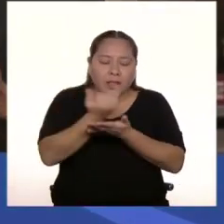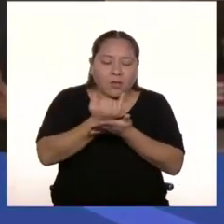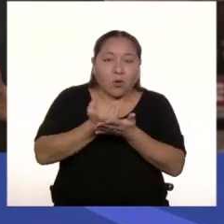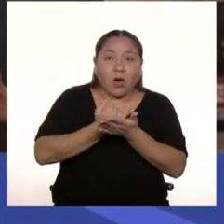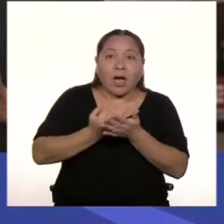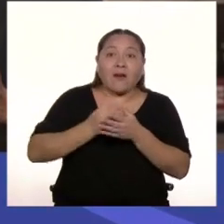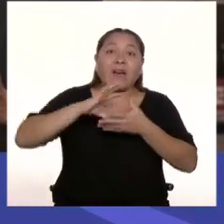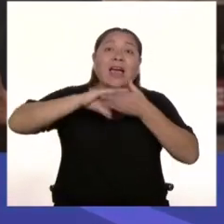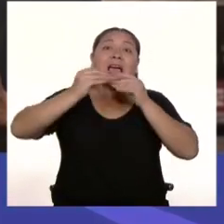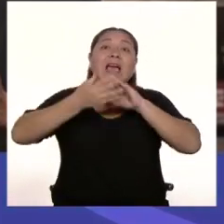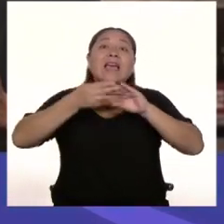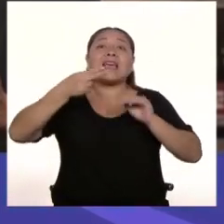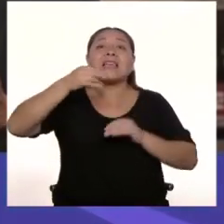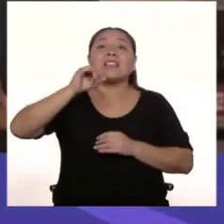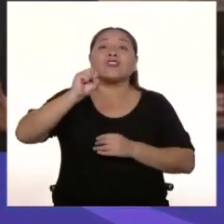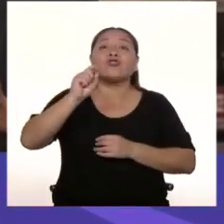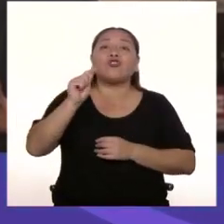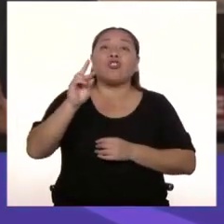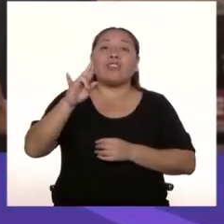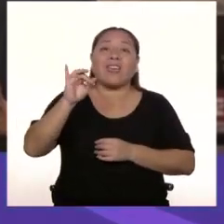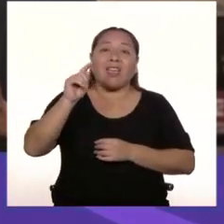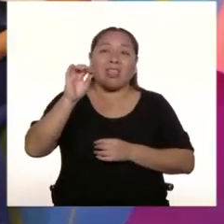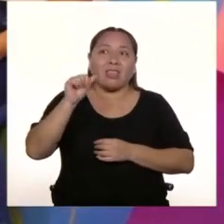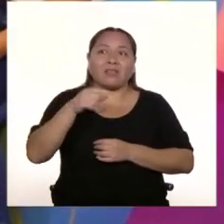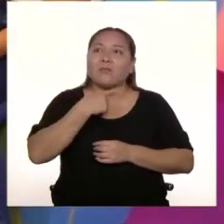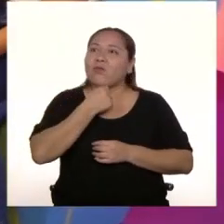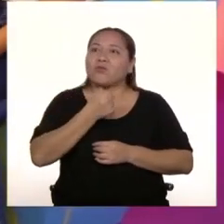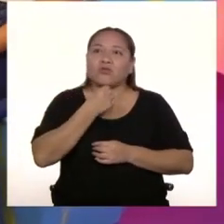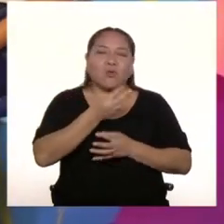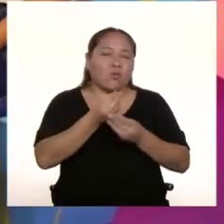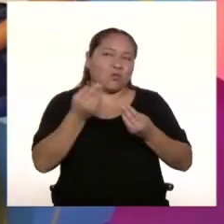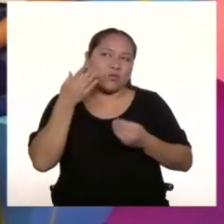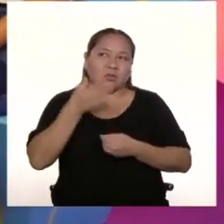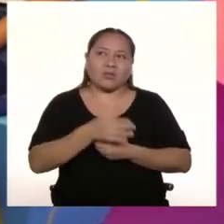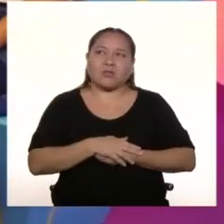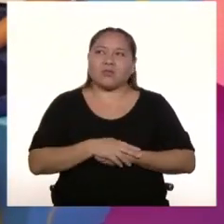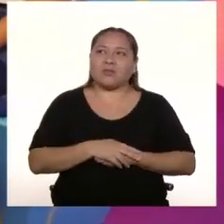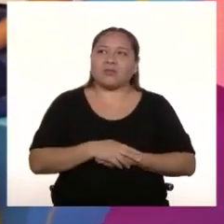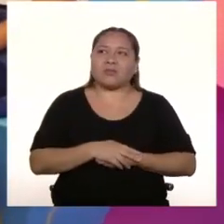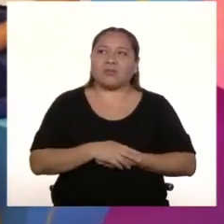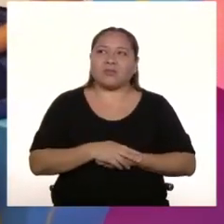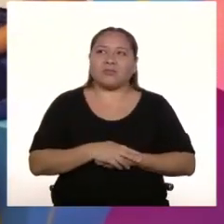historietas No, no Sí, sí Siempre me gustó mucho eso Sí,